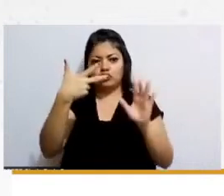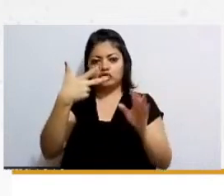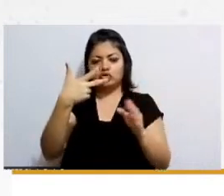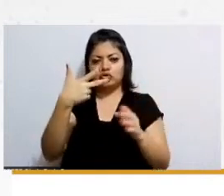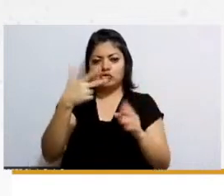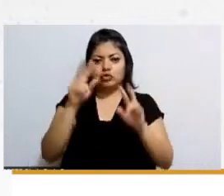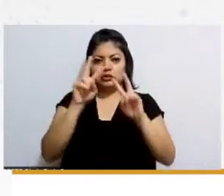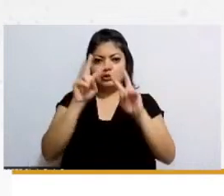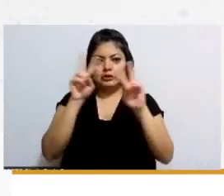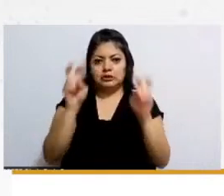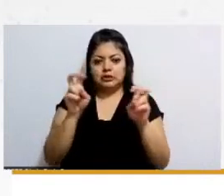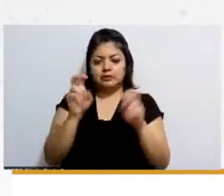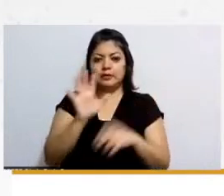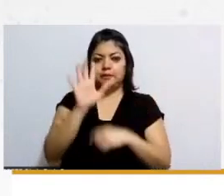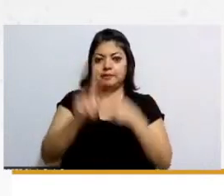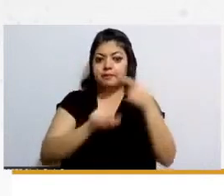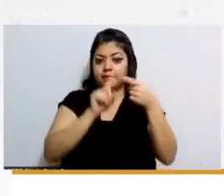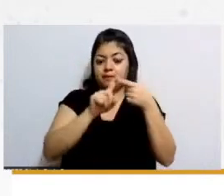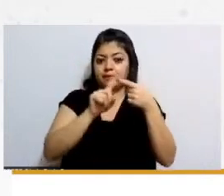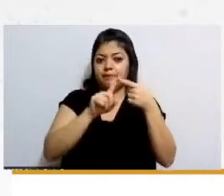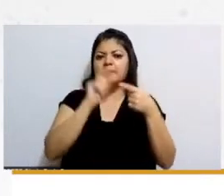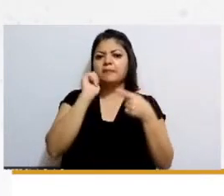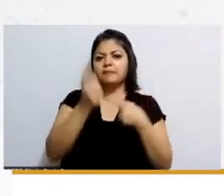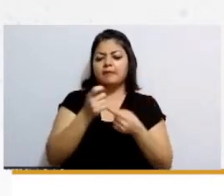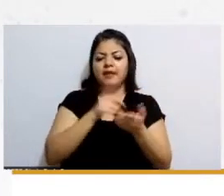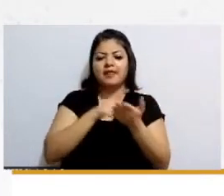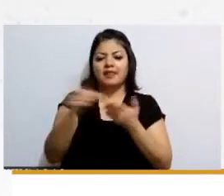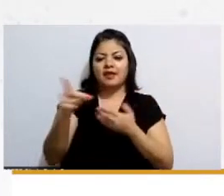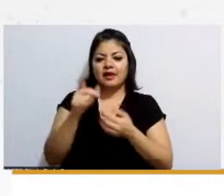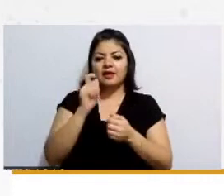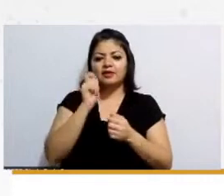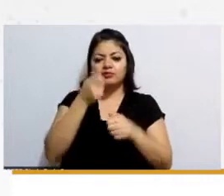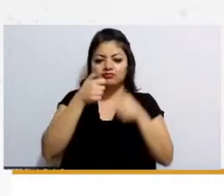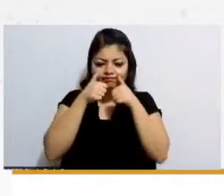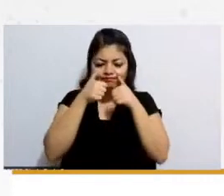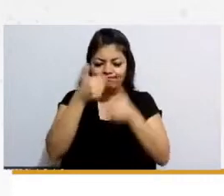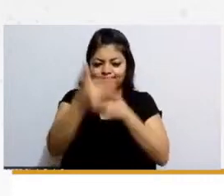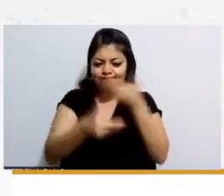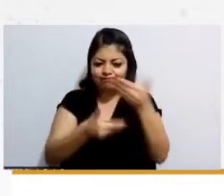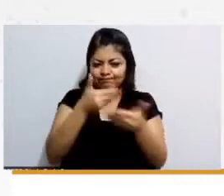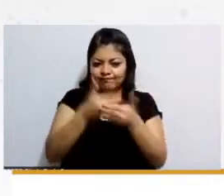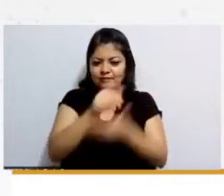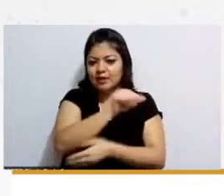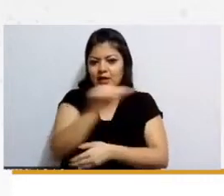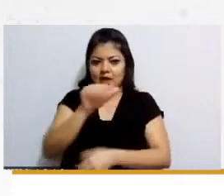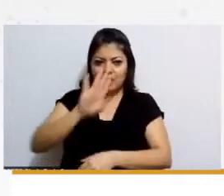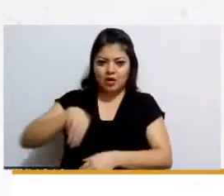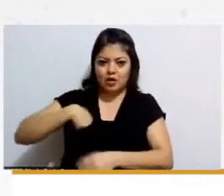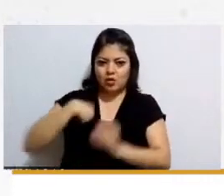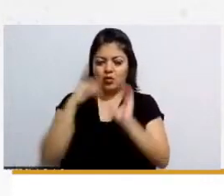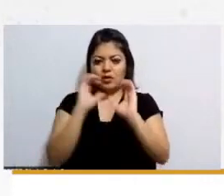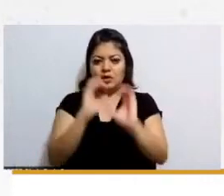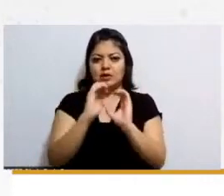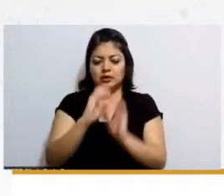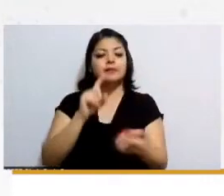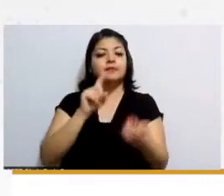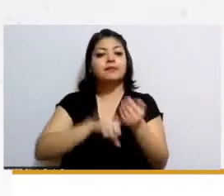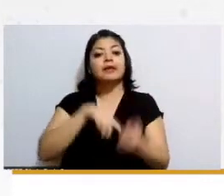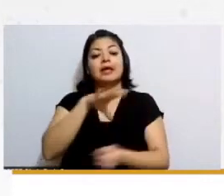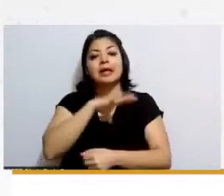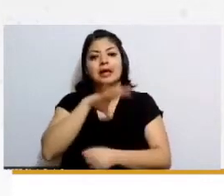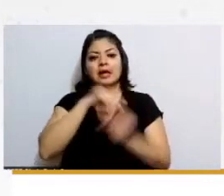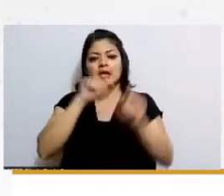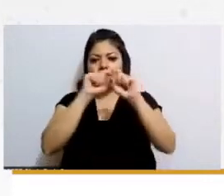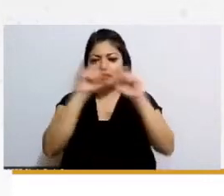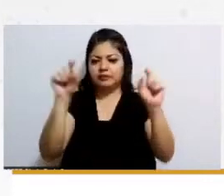empezamos con el primero derecho a la prestación al servicio de guarderías nos va redactando cada uno tienen diferentes sentencias